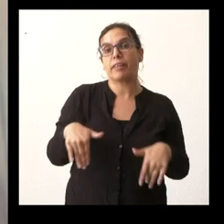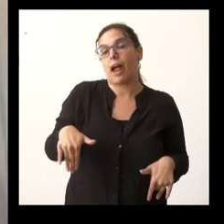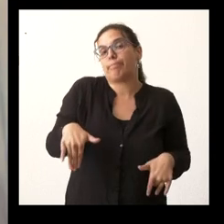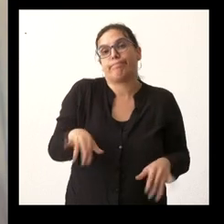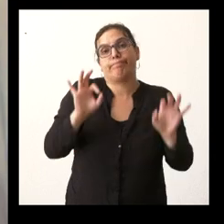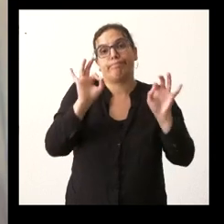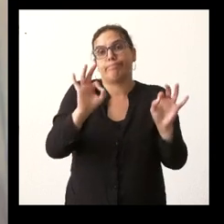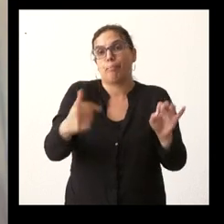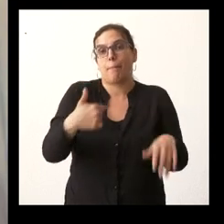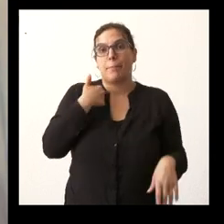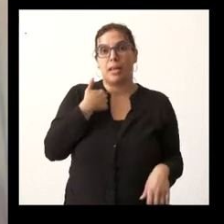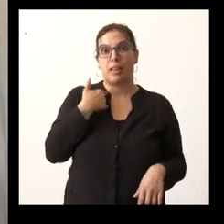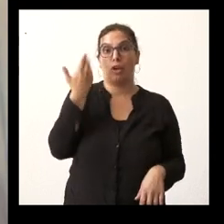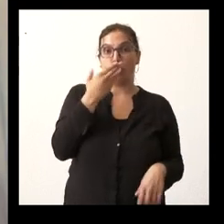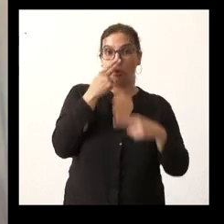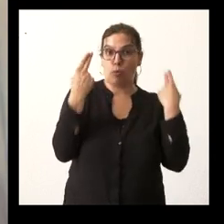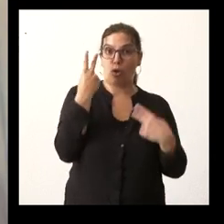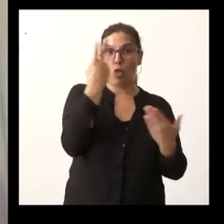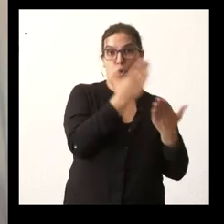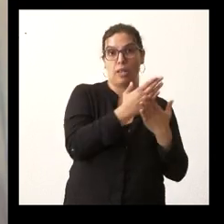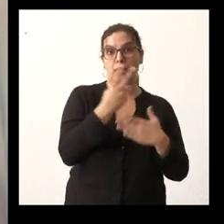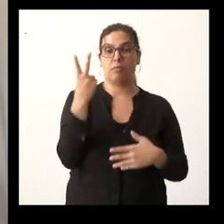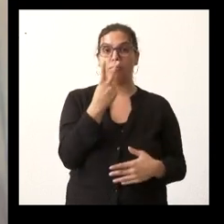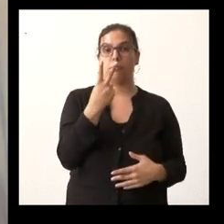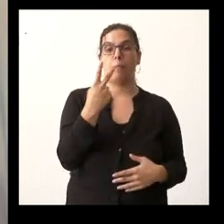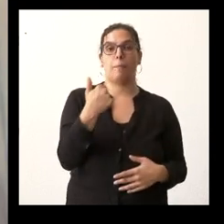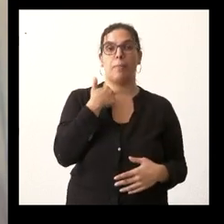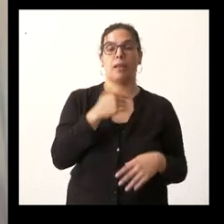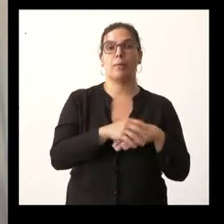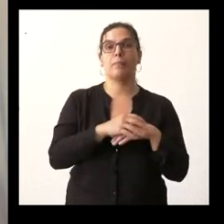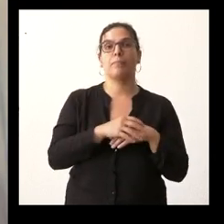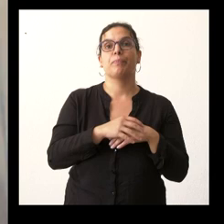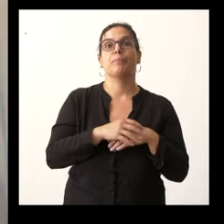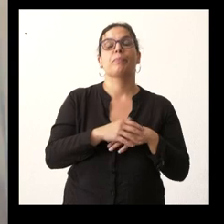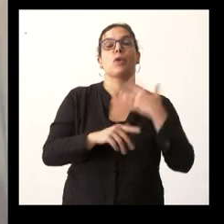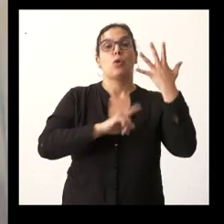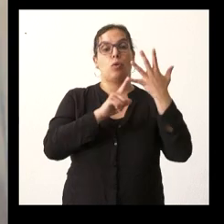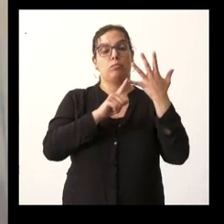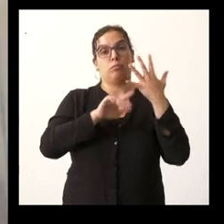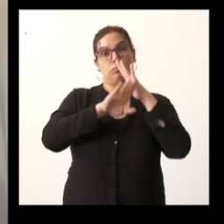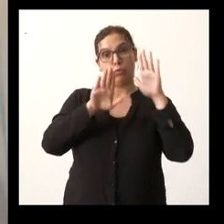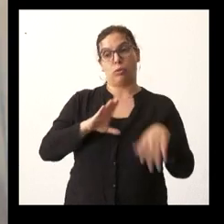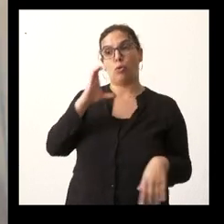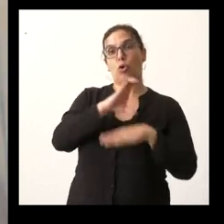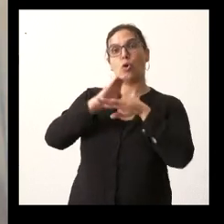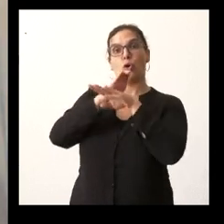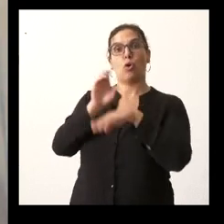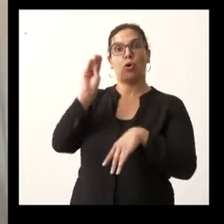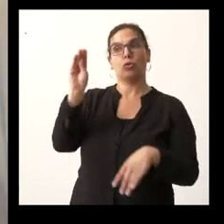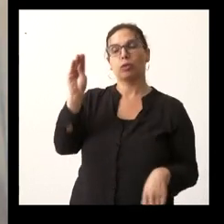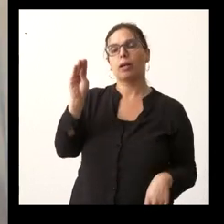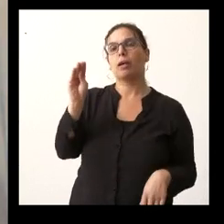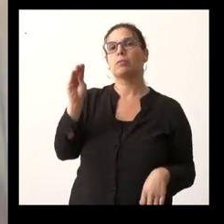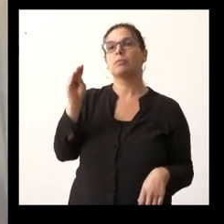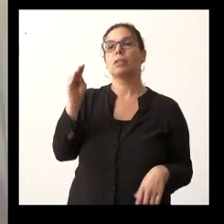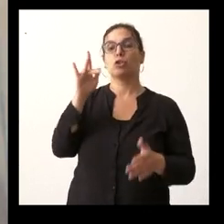esos colegios públicos esas dos aulas y por último para la consejera preguntarle que han huido a un aumento